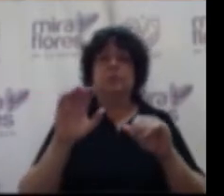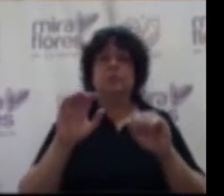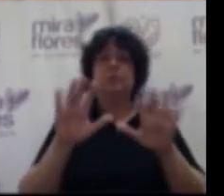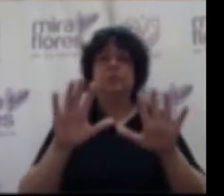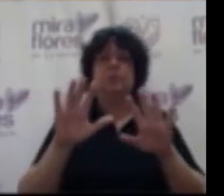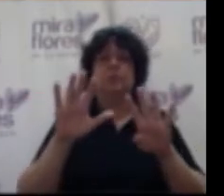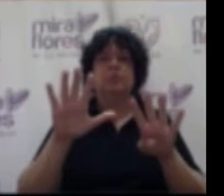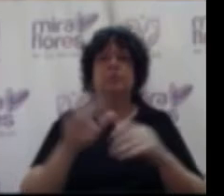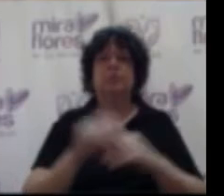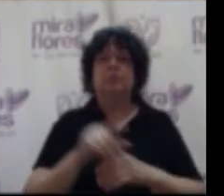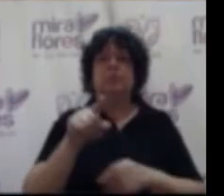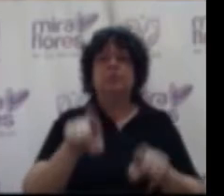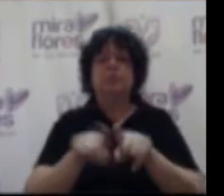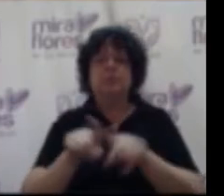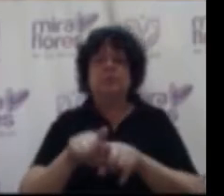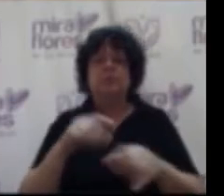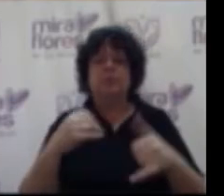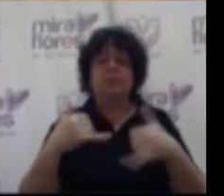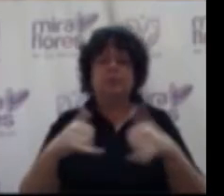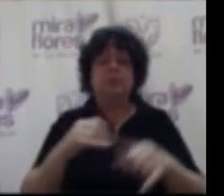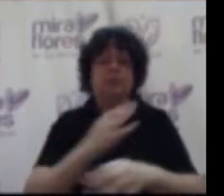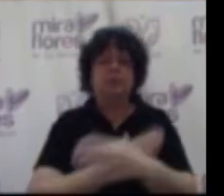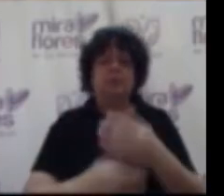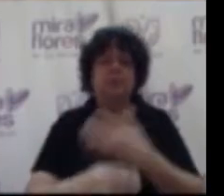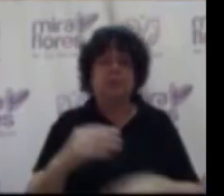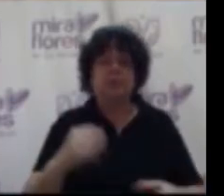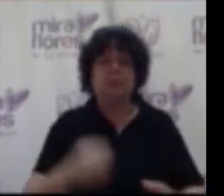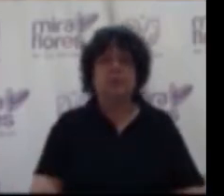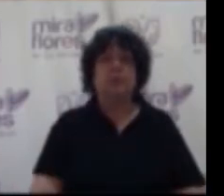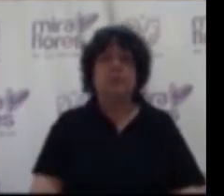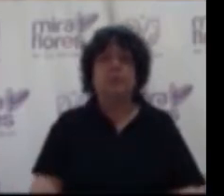para panamericanos y la municipalidad de miraflores